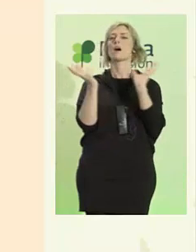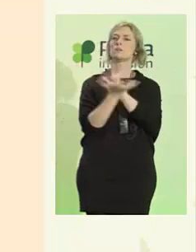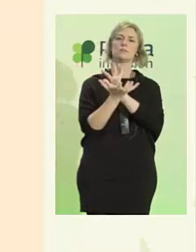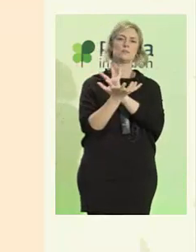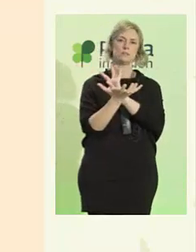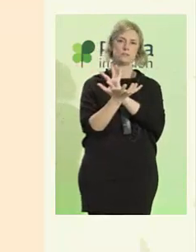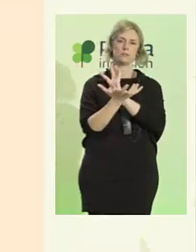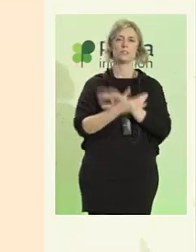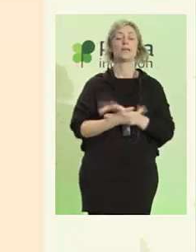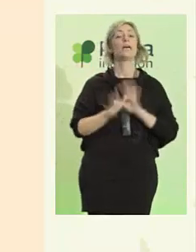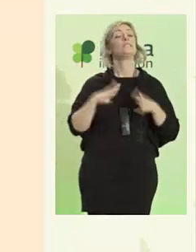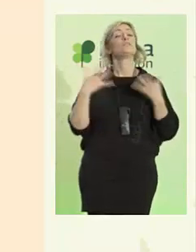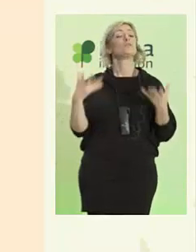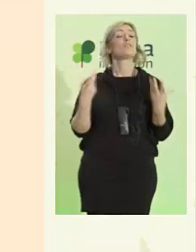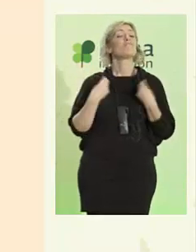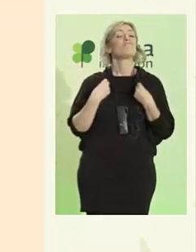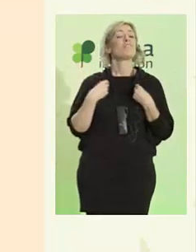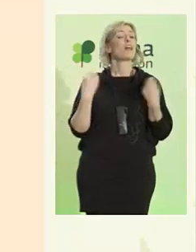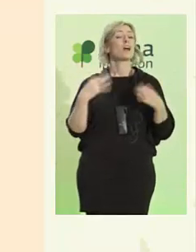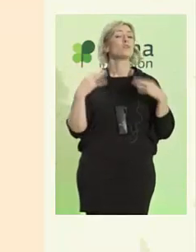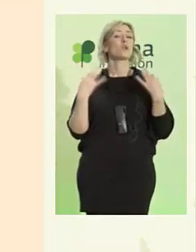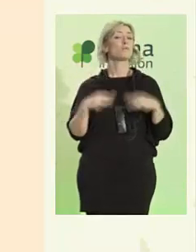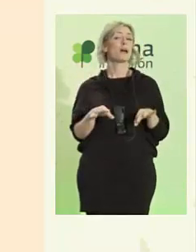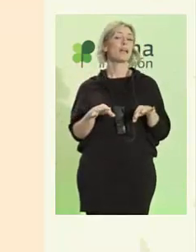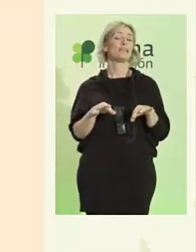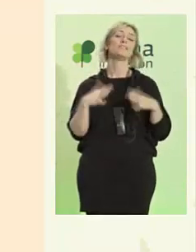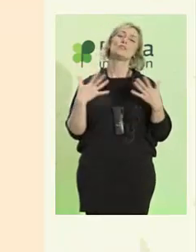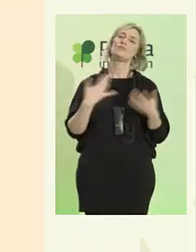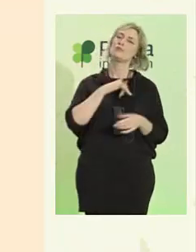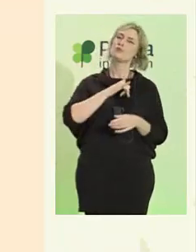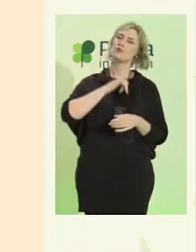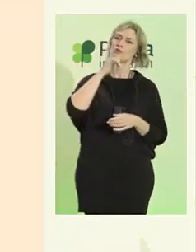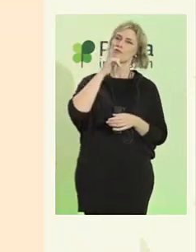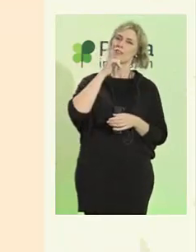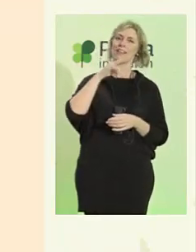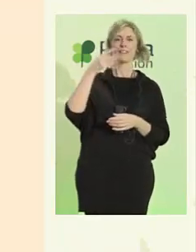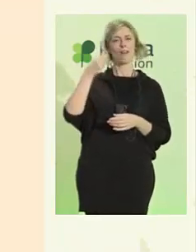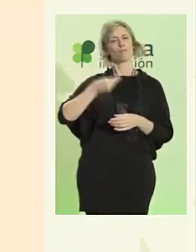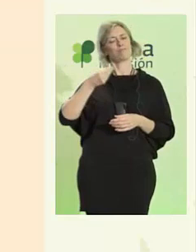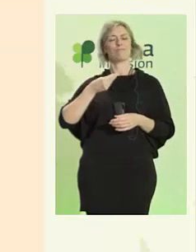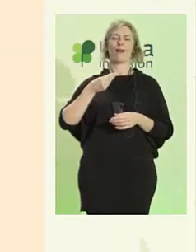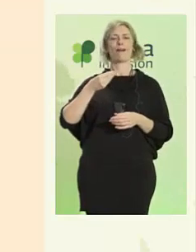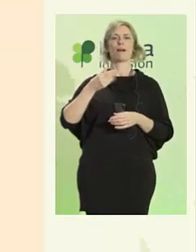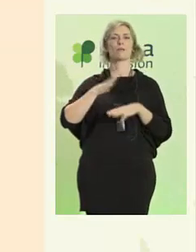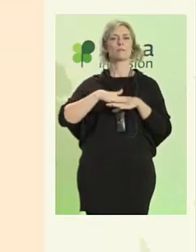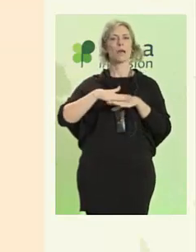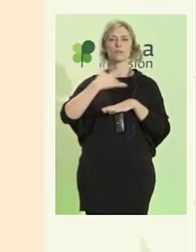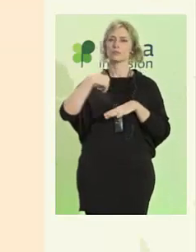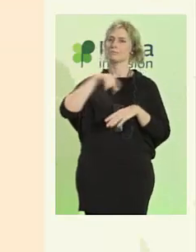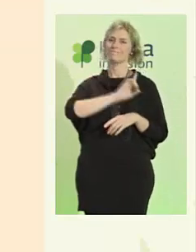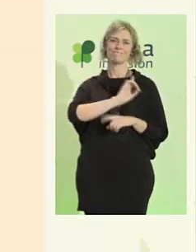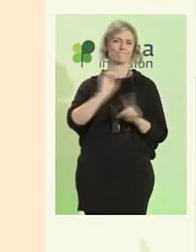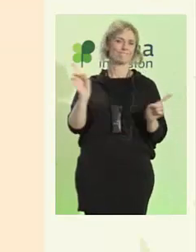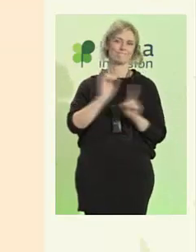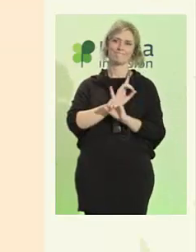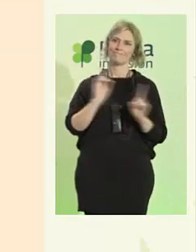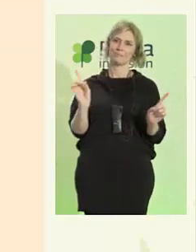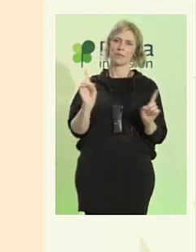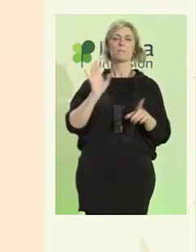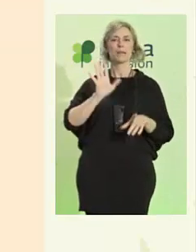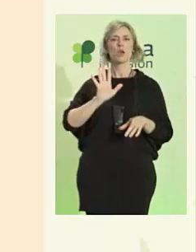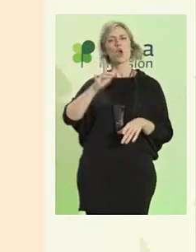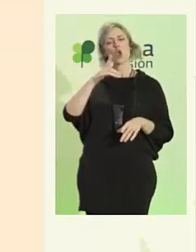Entonces, la vida ordinaria quizás no es lo suficientemente buena para nosotras, pero ¿somos nosotros lo suficientemente buenos?